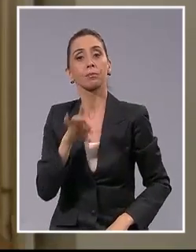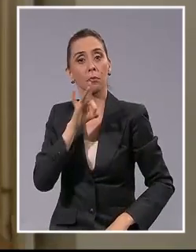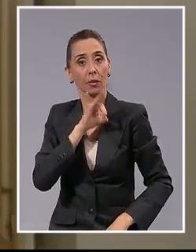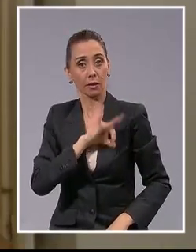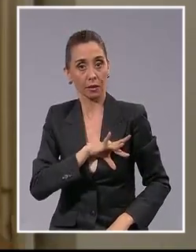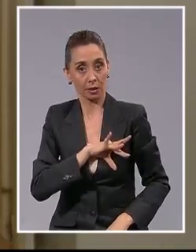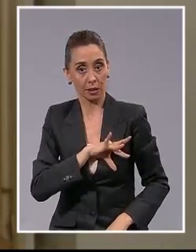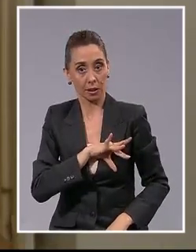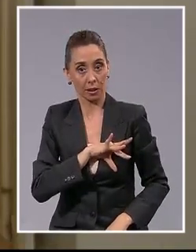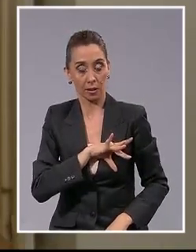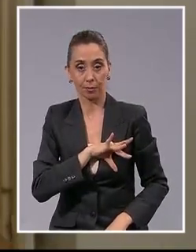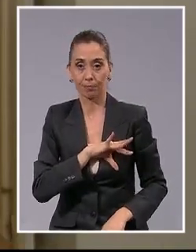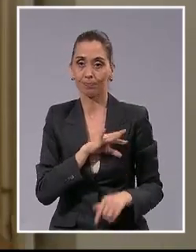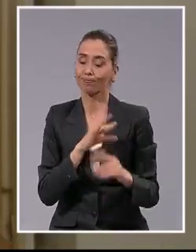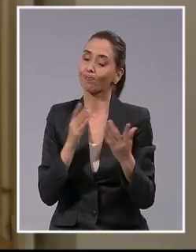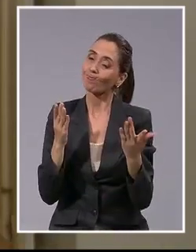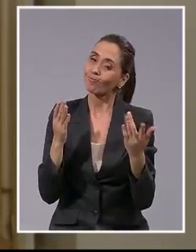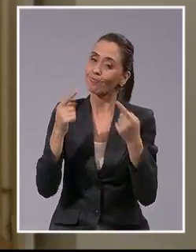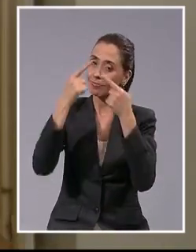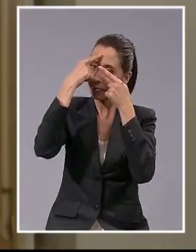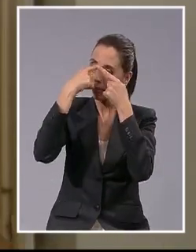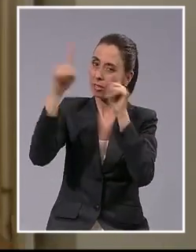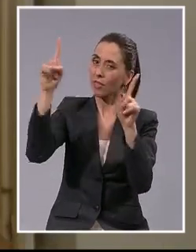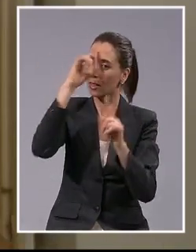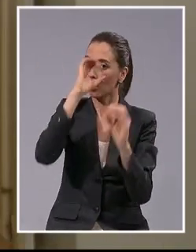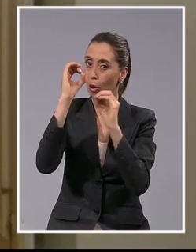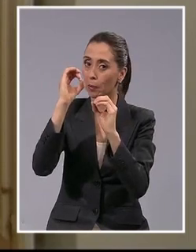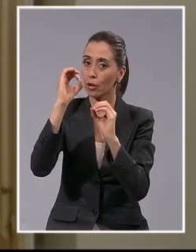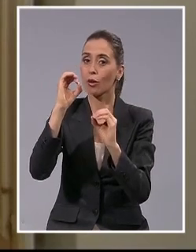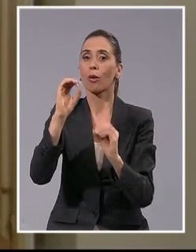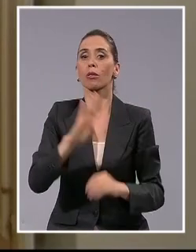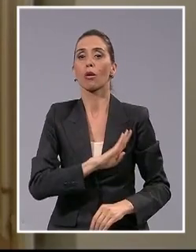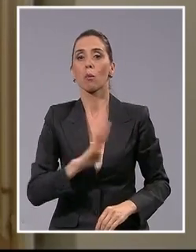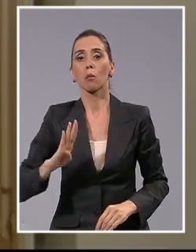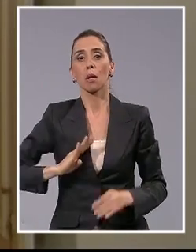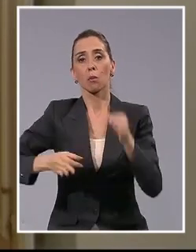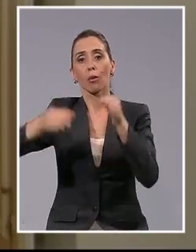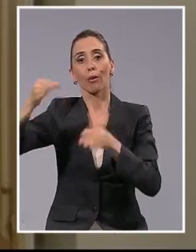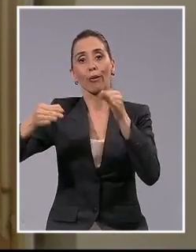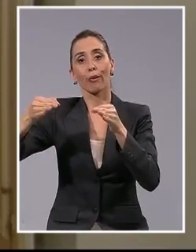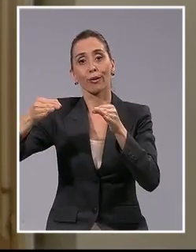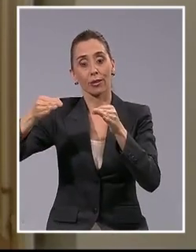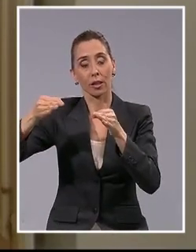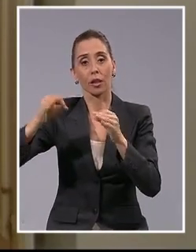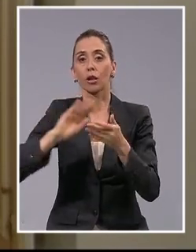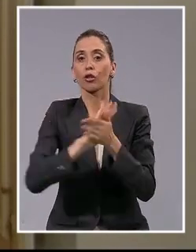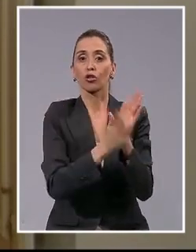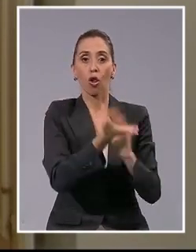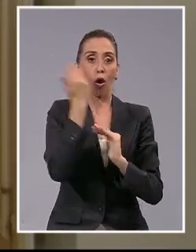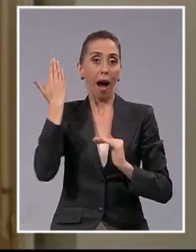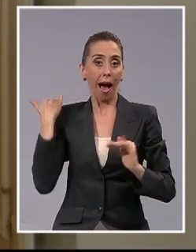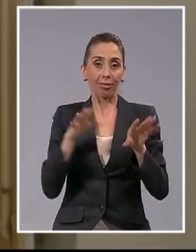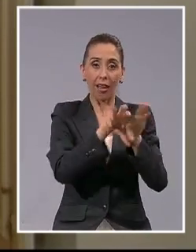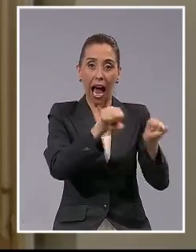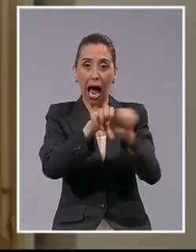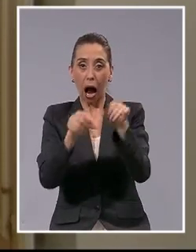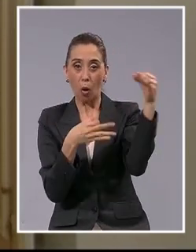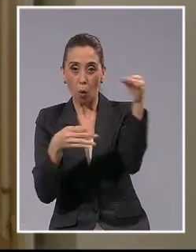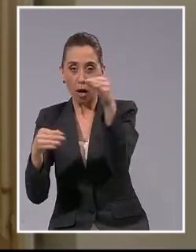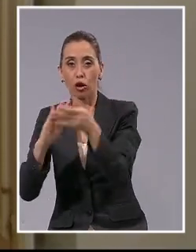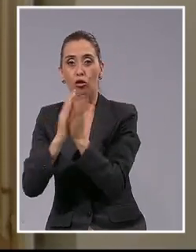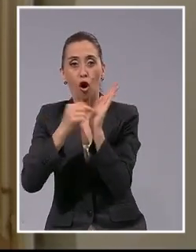Chile discrepa de esta decisión de la mayoría de la Corte. Dado que todos los acuerdos, todas las